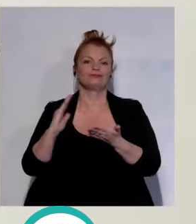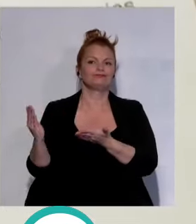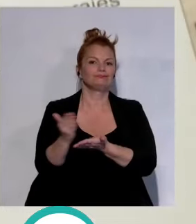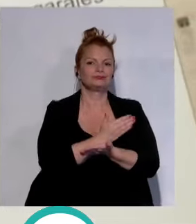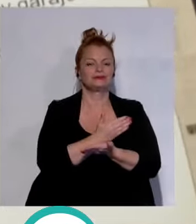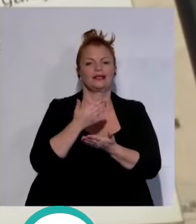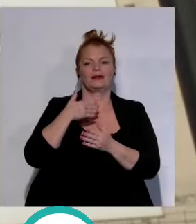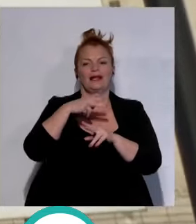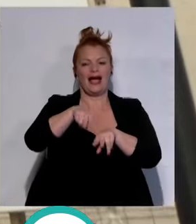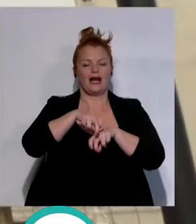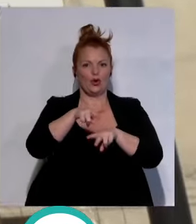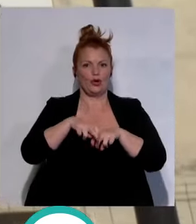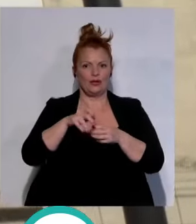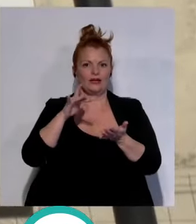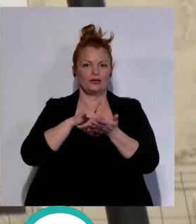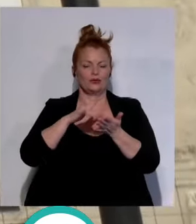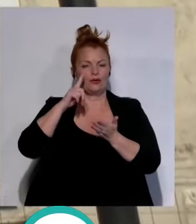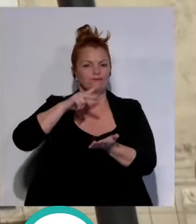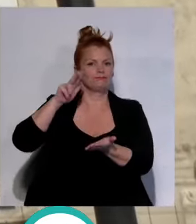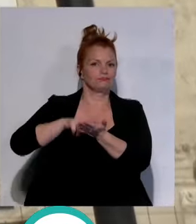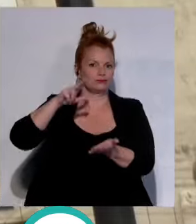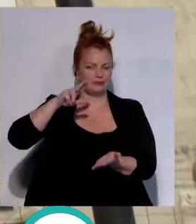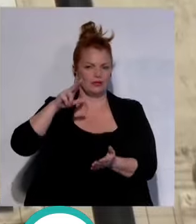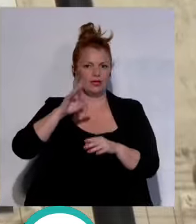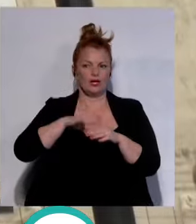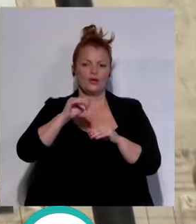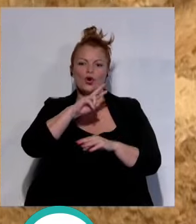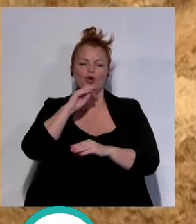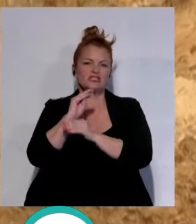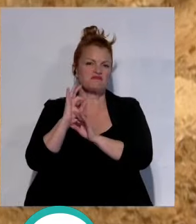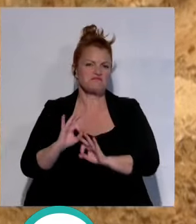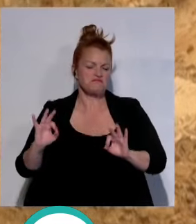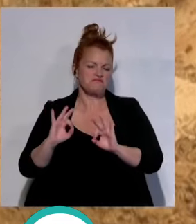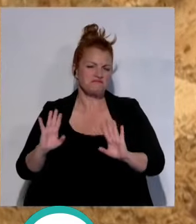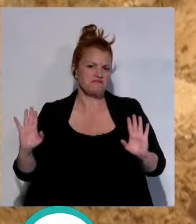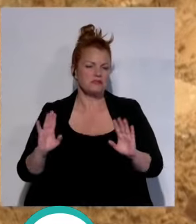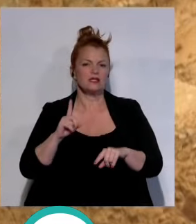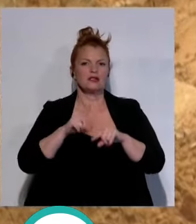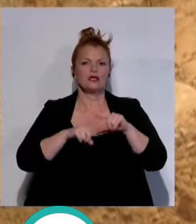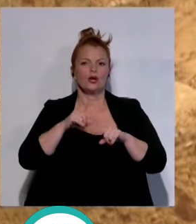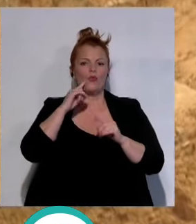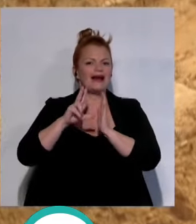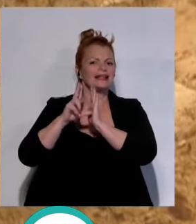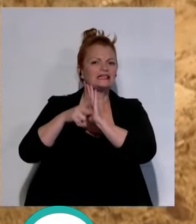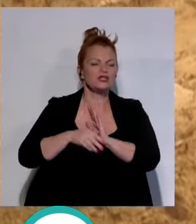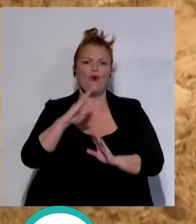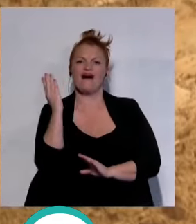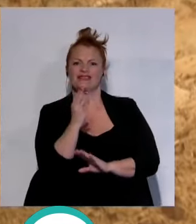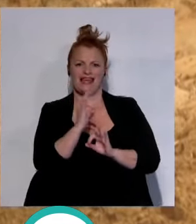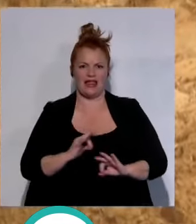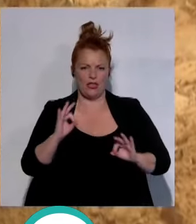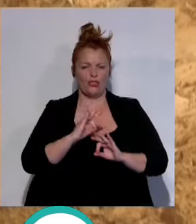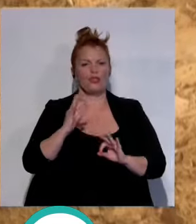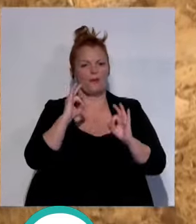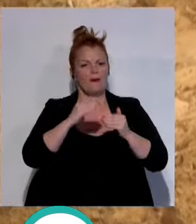restos arqueológicos una vez se cataloguen no deberán ser conservados in situ y no suponen retraso en el plazo